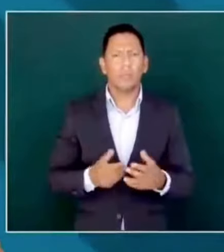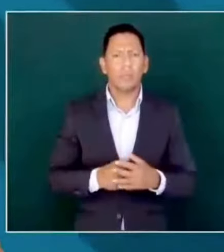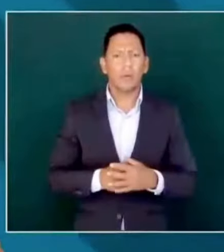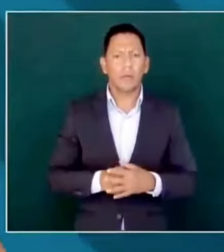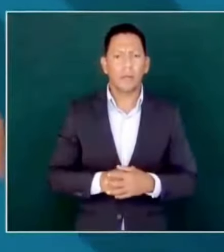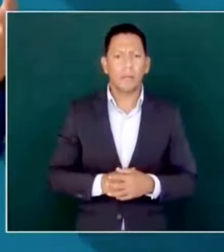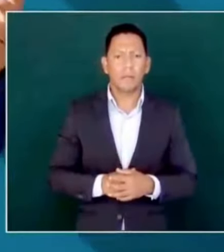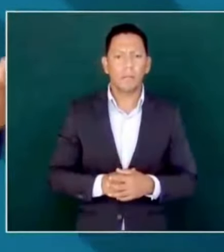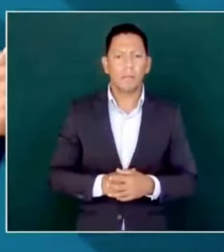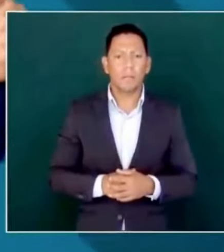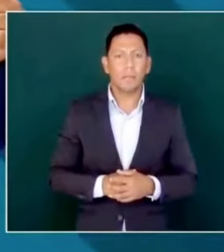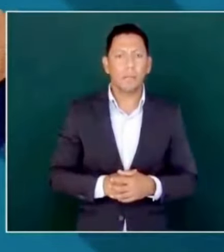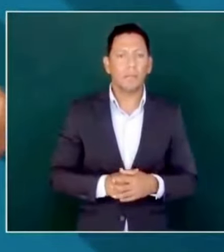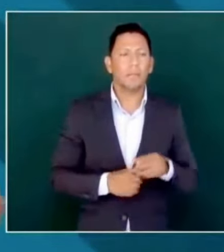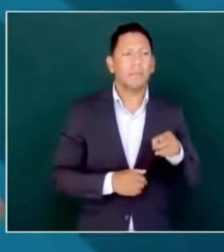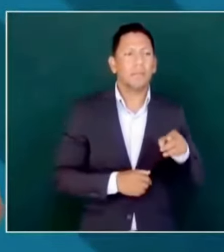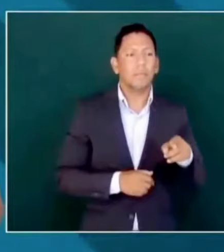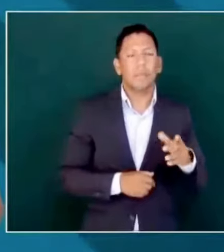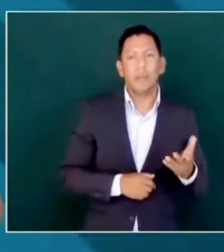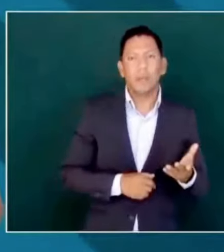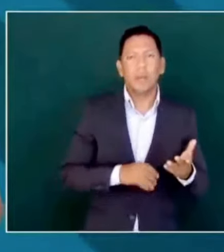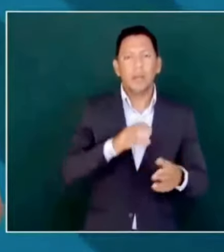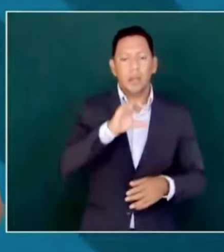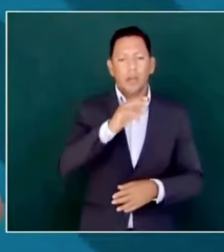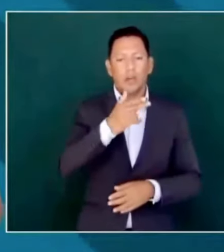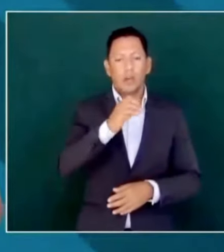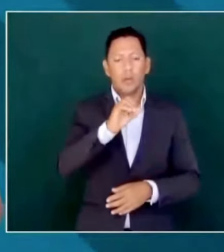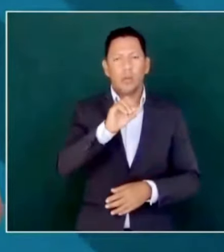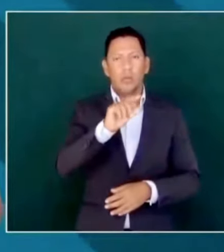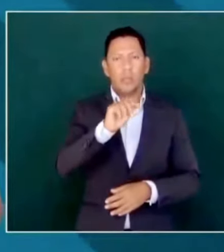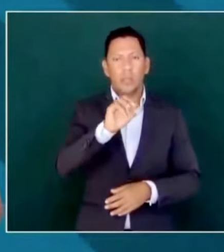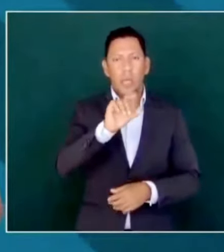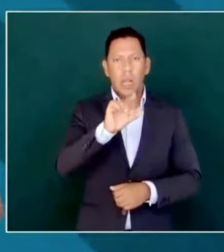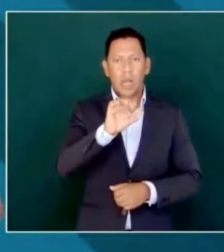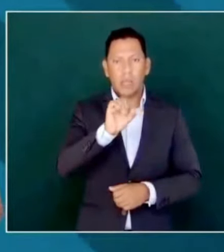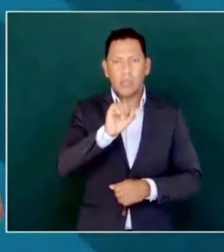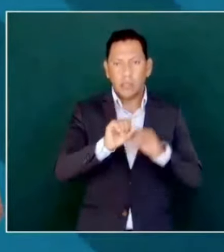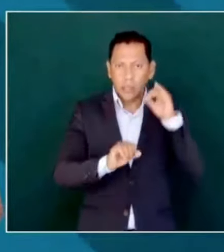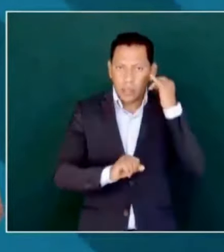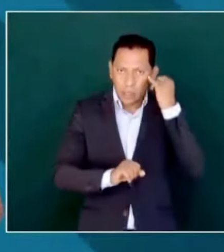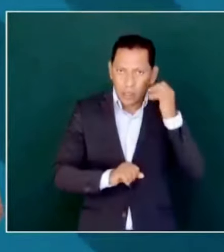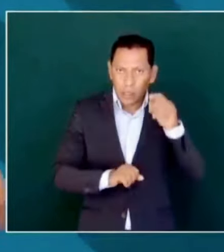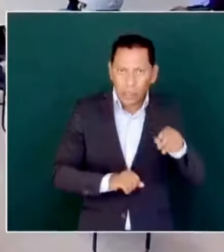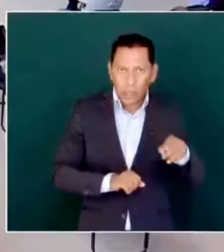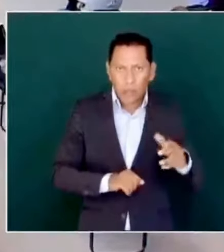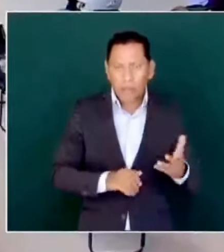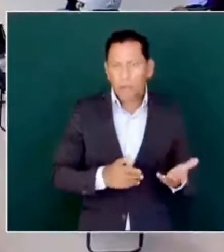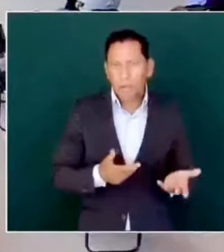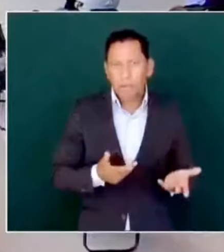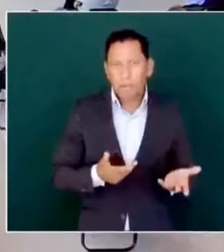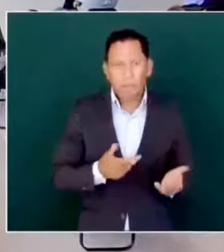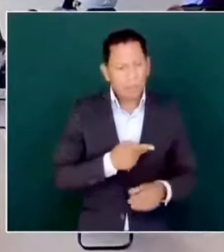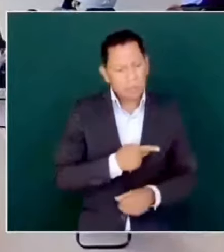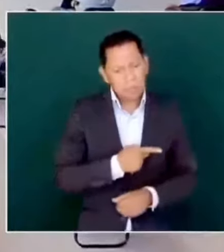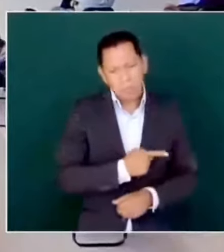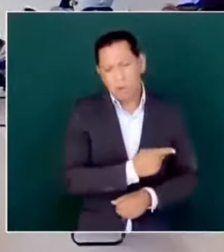que eran chontales, los más pobres,